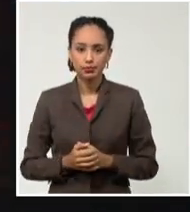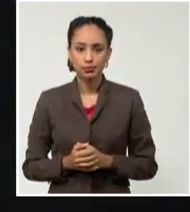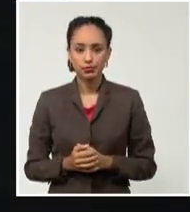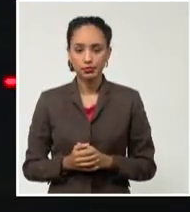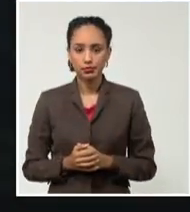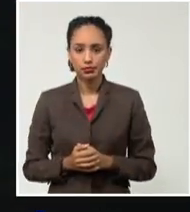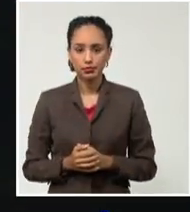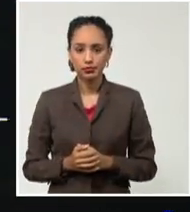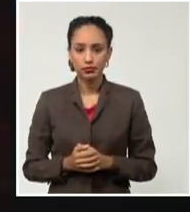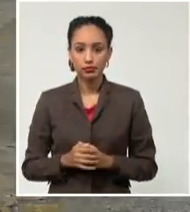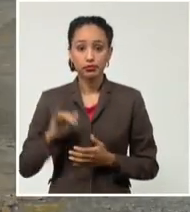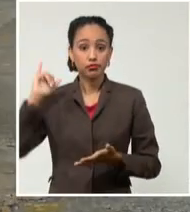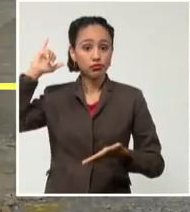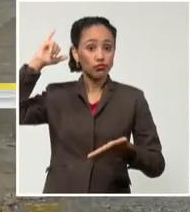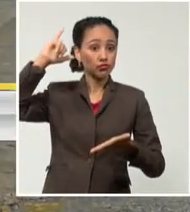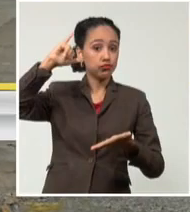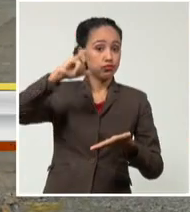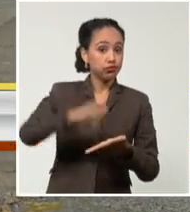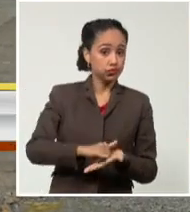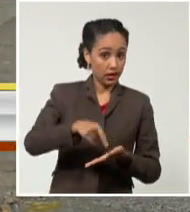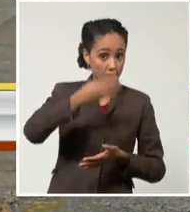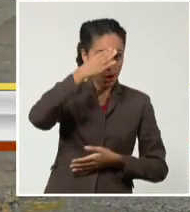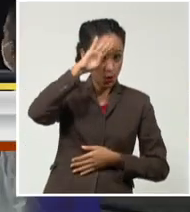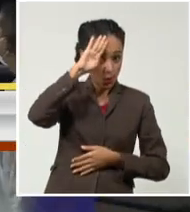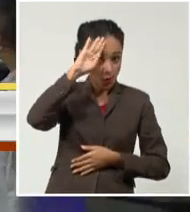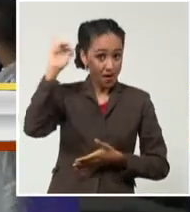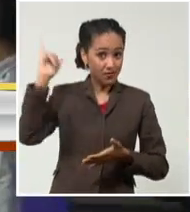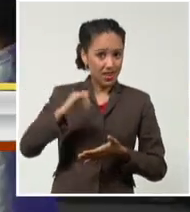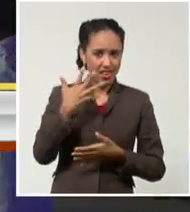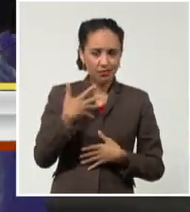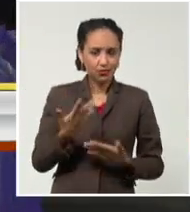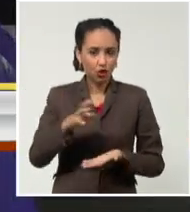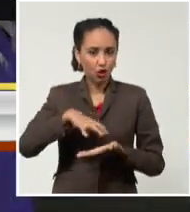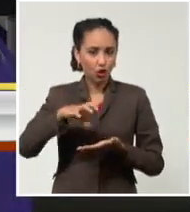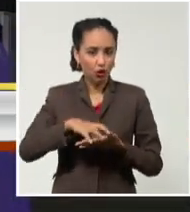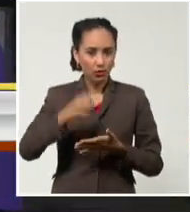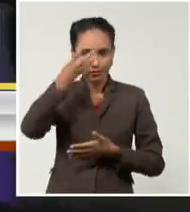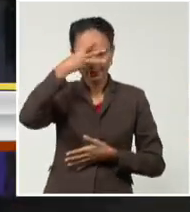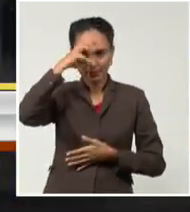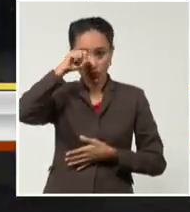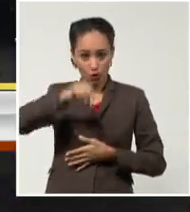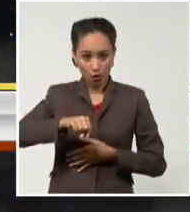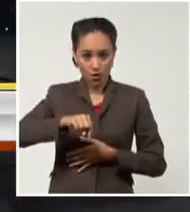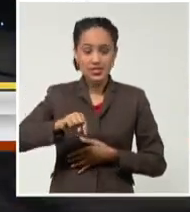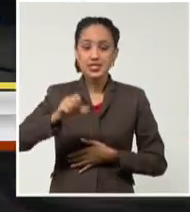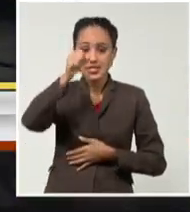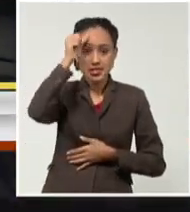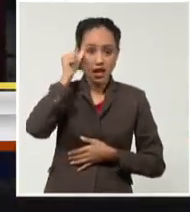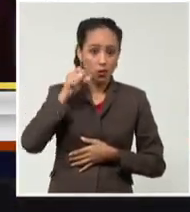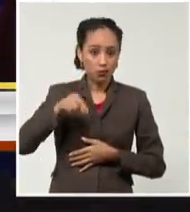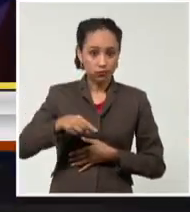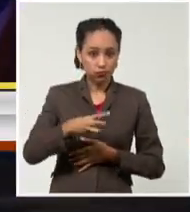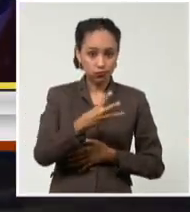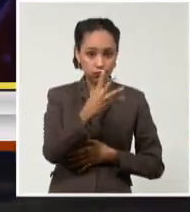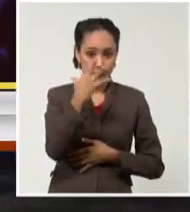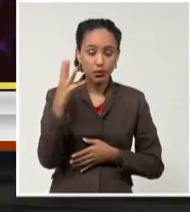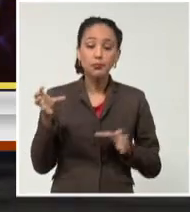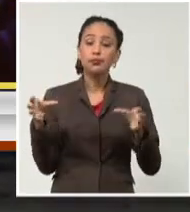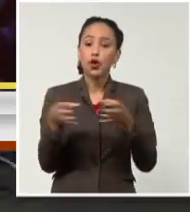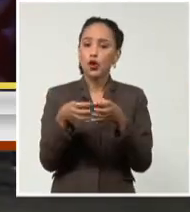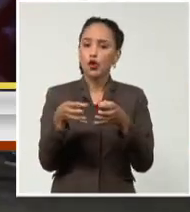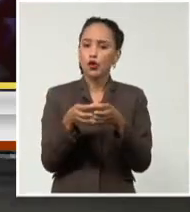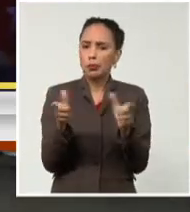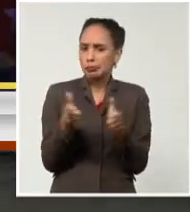El vuelo procedente de Cancún arribó a la terminal aérea en la madrugada de este sábado. La pequeña brigada de contingente